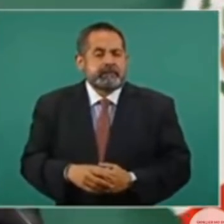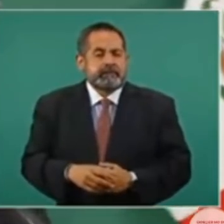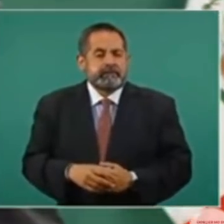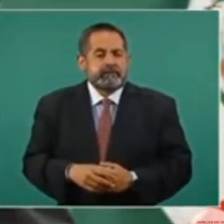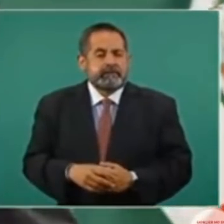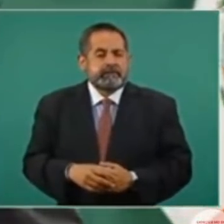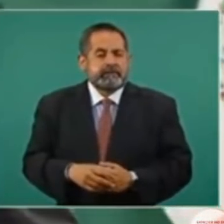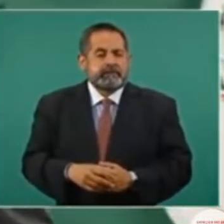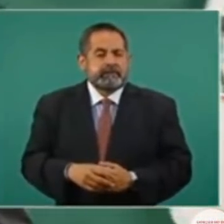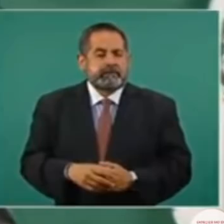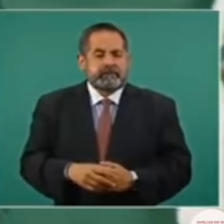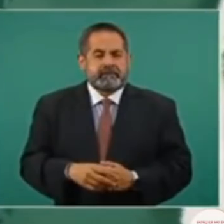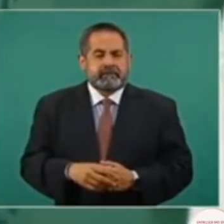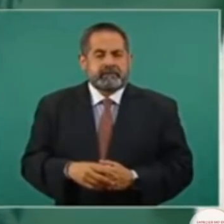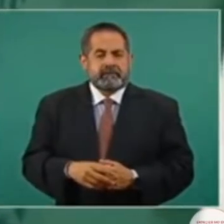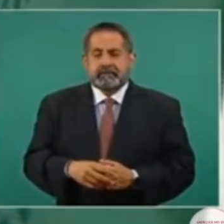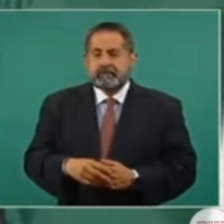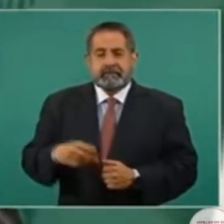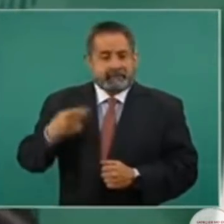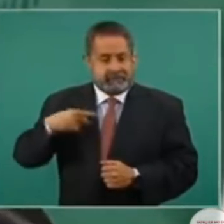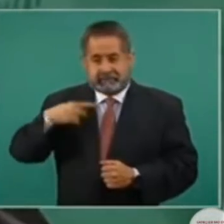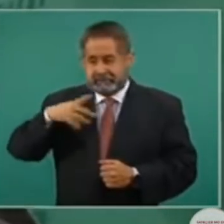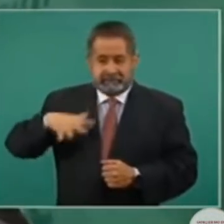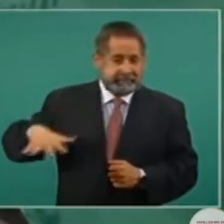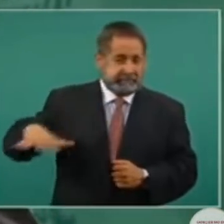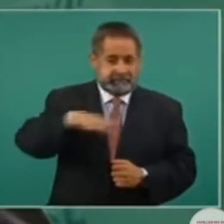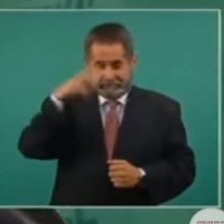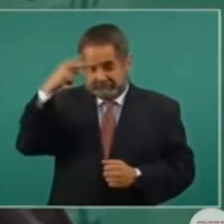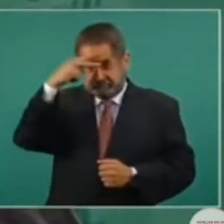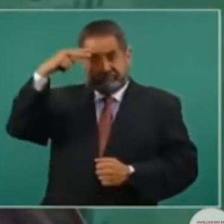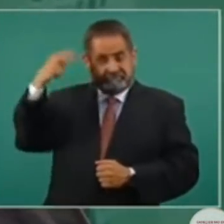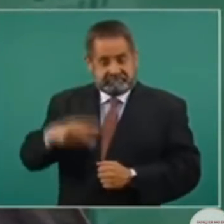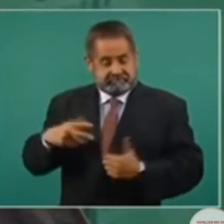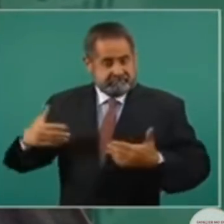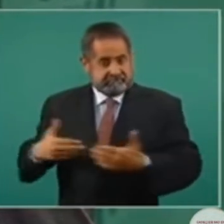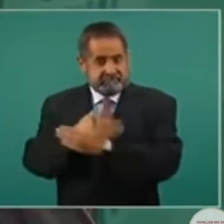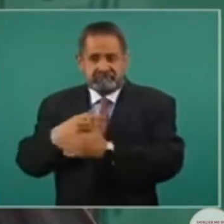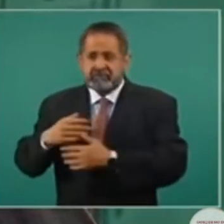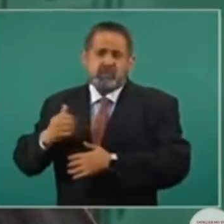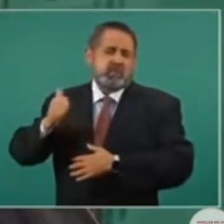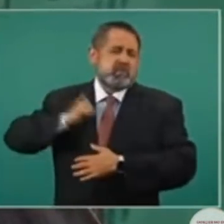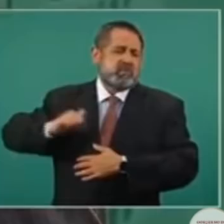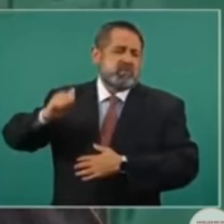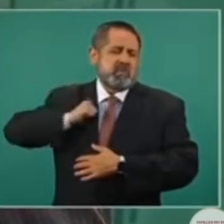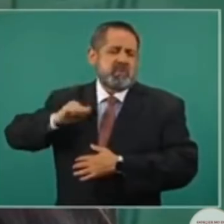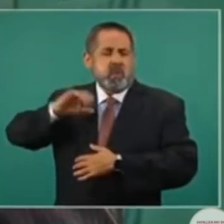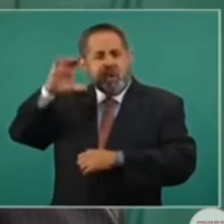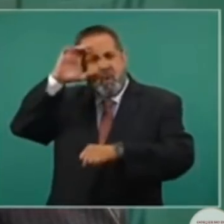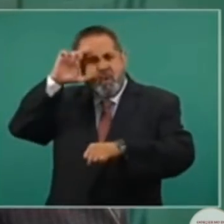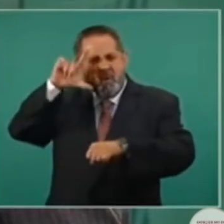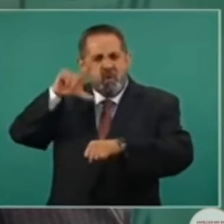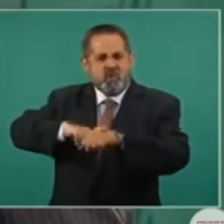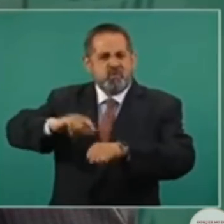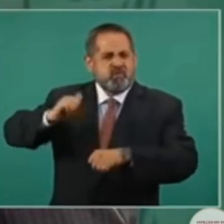Porque tenemos la herencia de civilizaciones, de culturas,